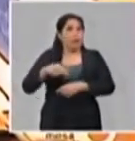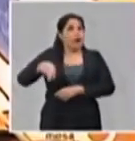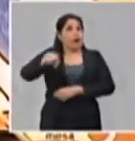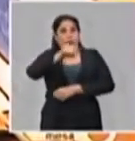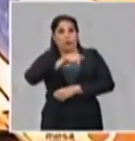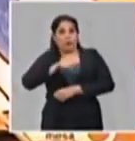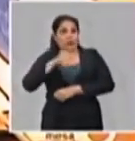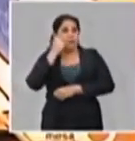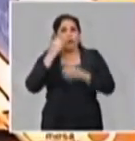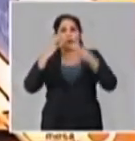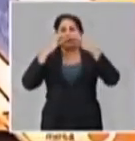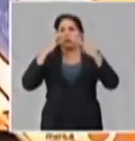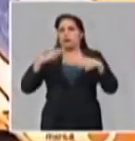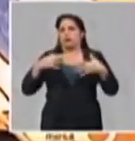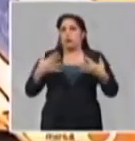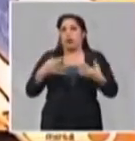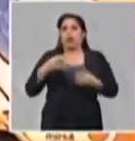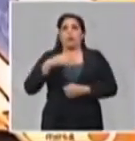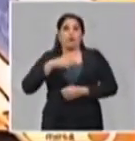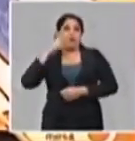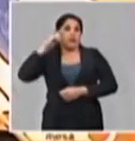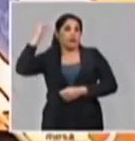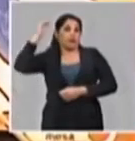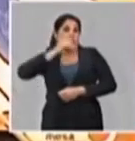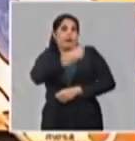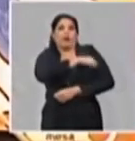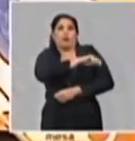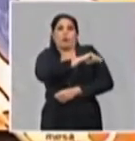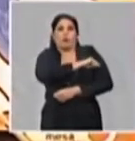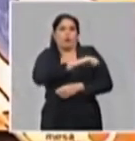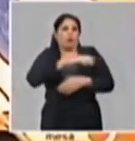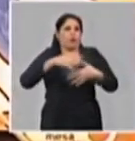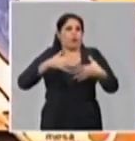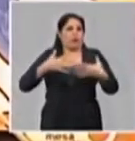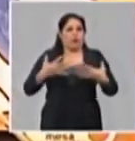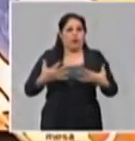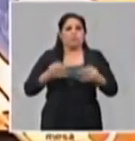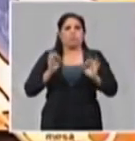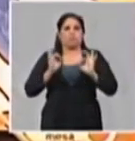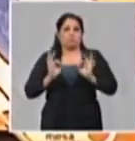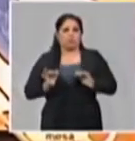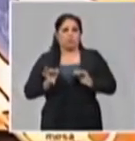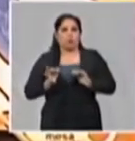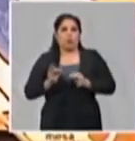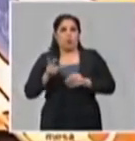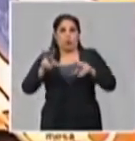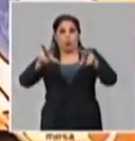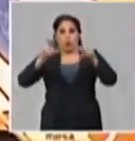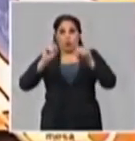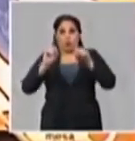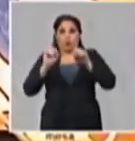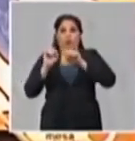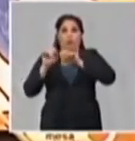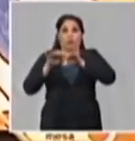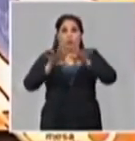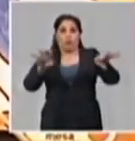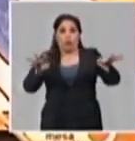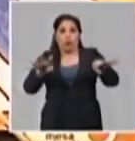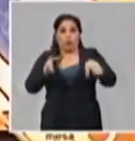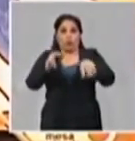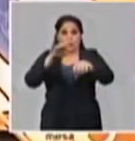más importante y que tiene que conocer nuestra población, y es que el nuevo coronavirus